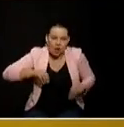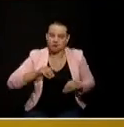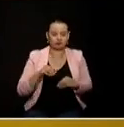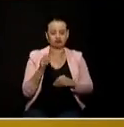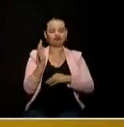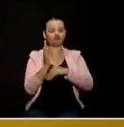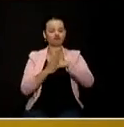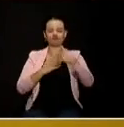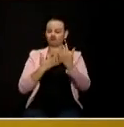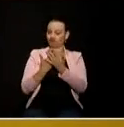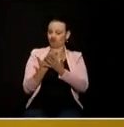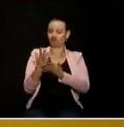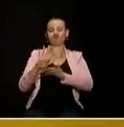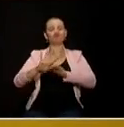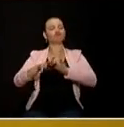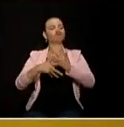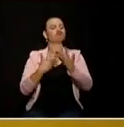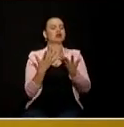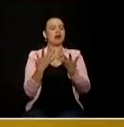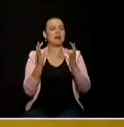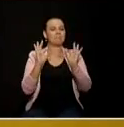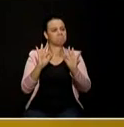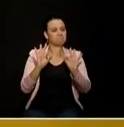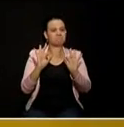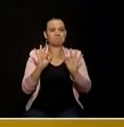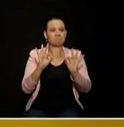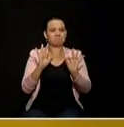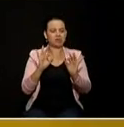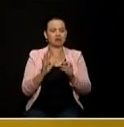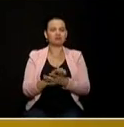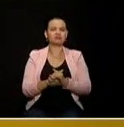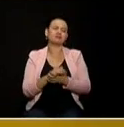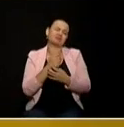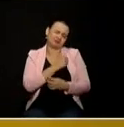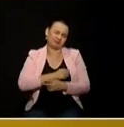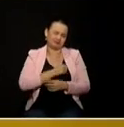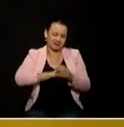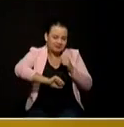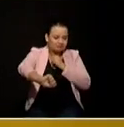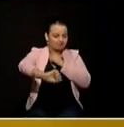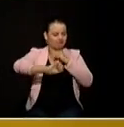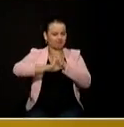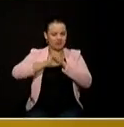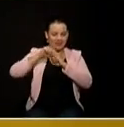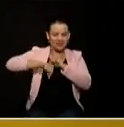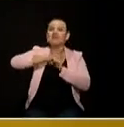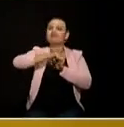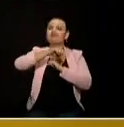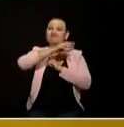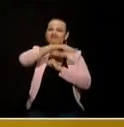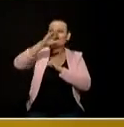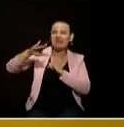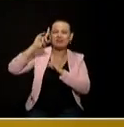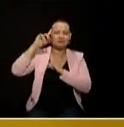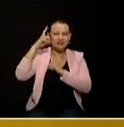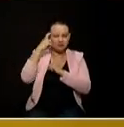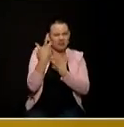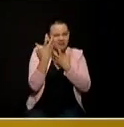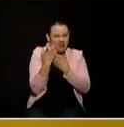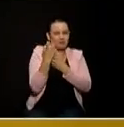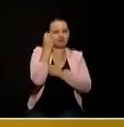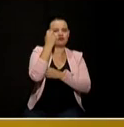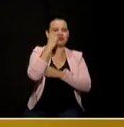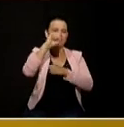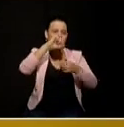escrutinio de todos los antioqueños queremos que nos acompañen a ganar la gobernación de antioquia porque le vamos a recuperar la seguridad y la